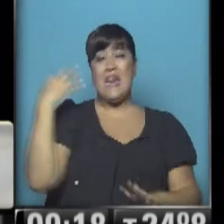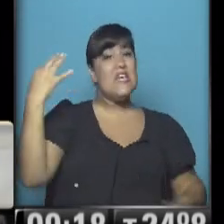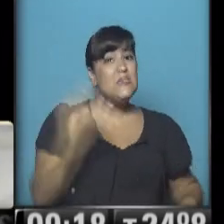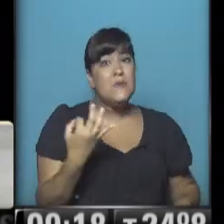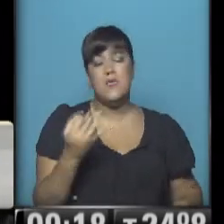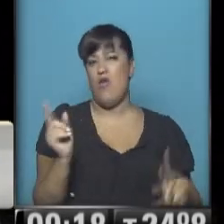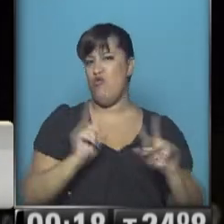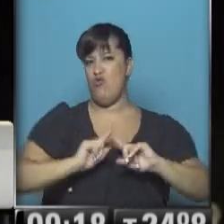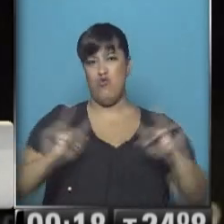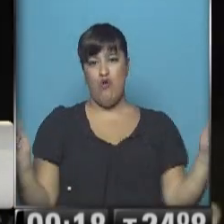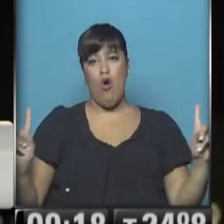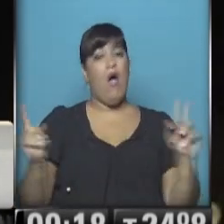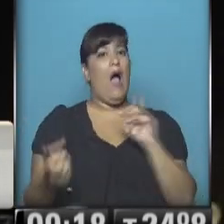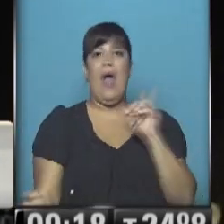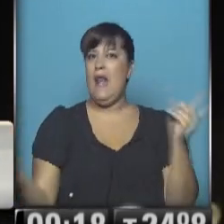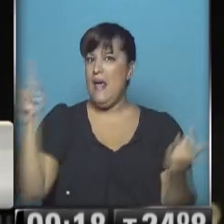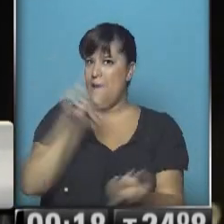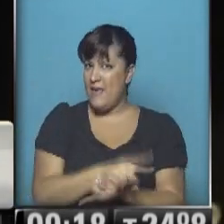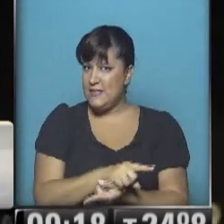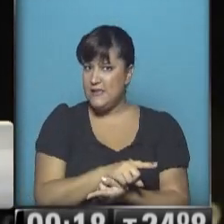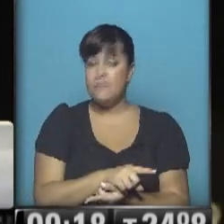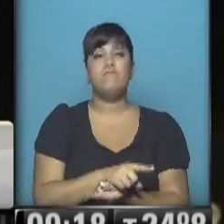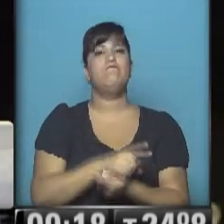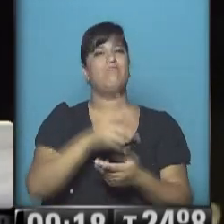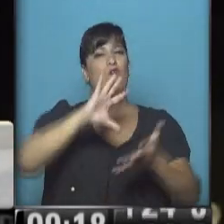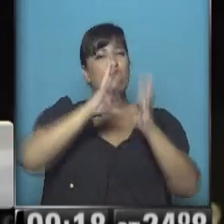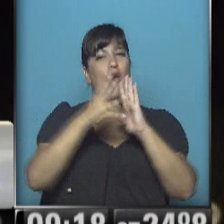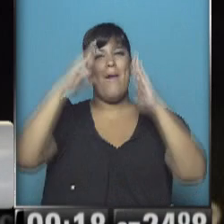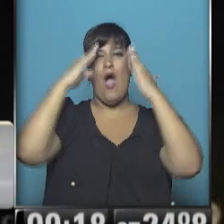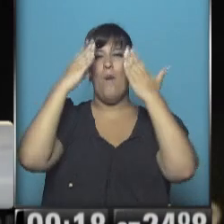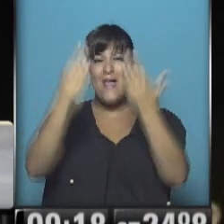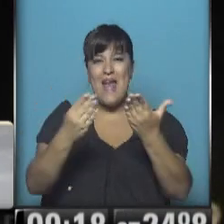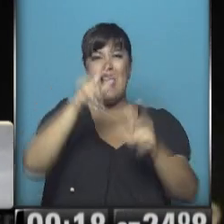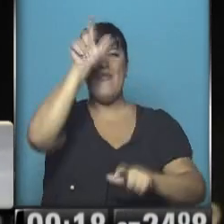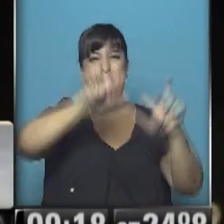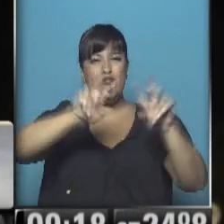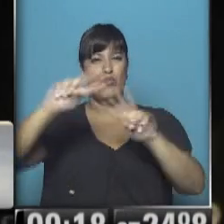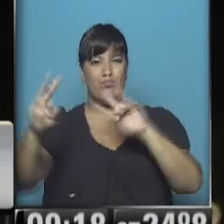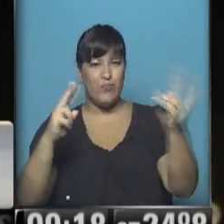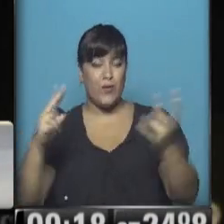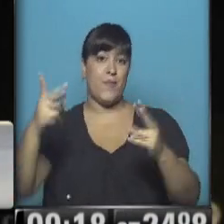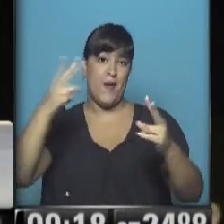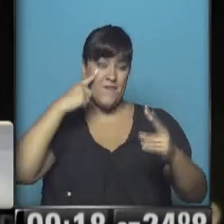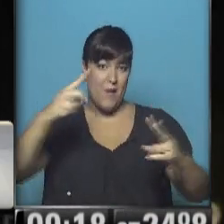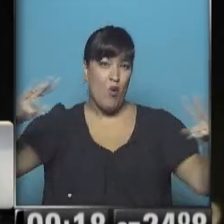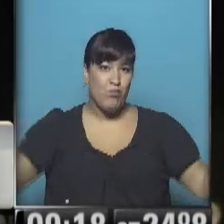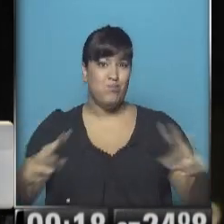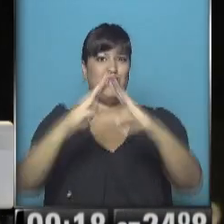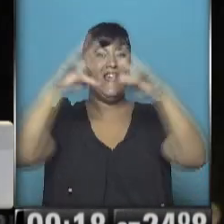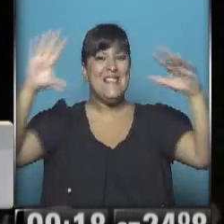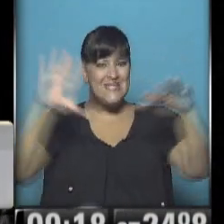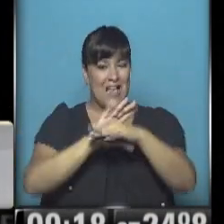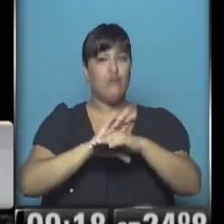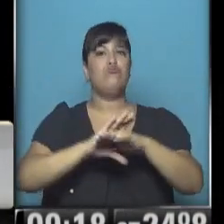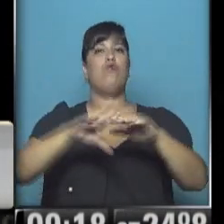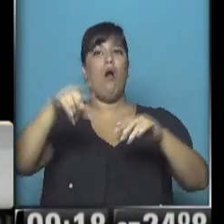no sucedió, todo lo contrario. Fue en recuerdo de las víctimas, este monumento emblemático, ahí vemos el momento exacto en que la